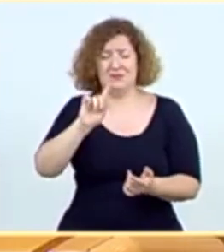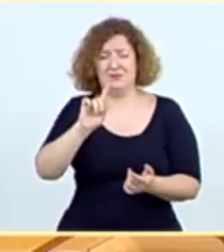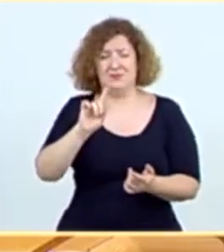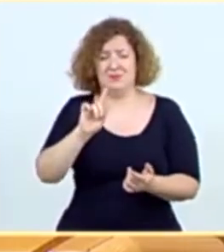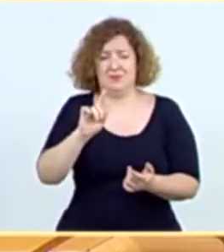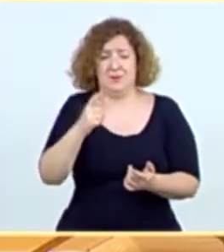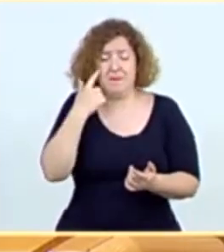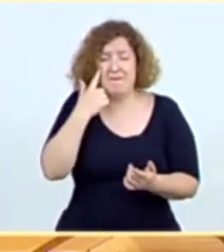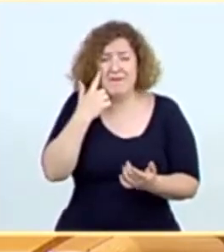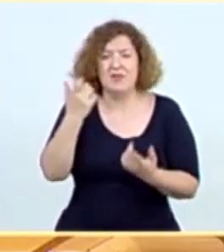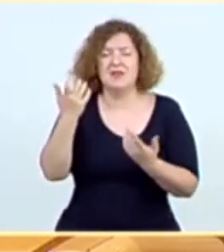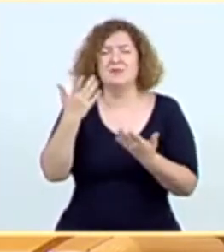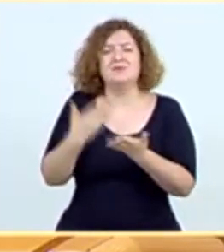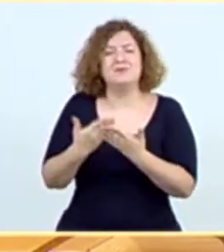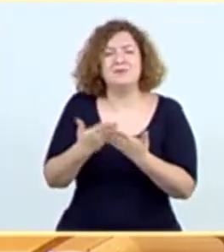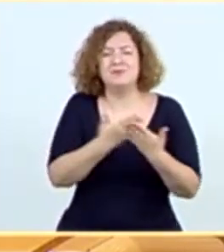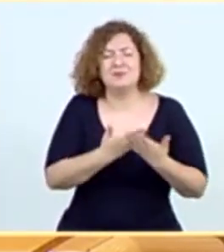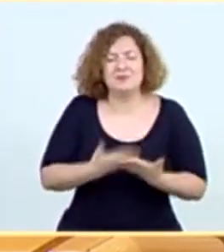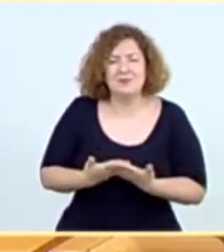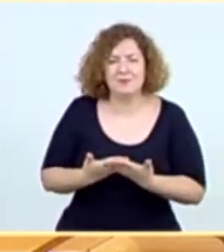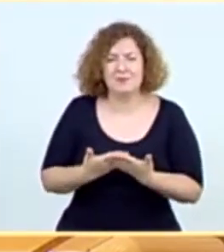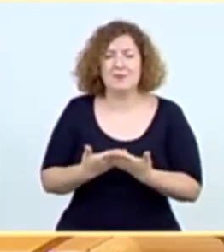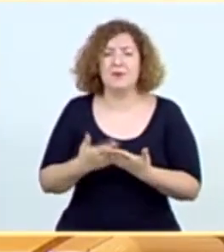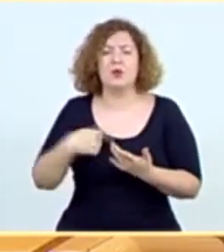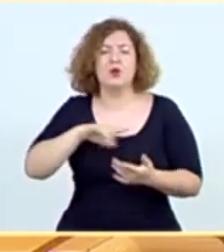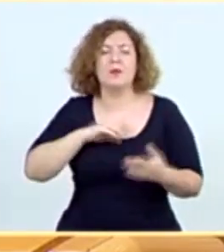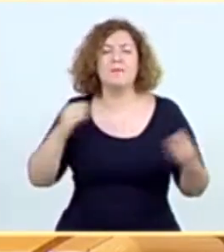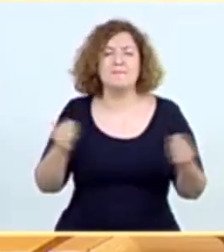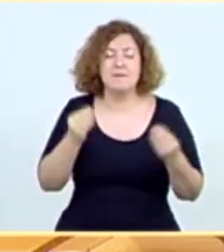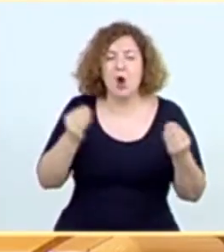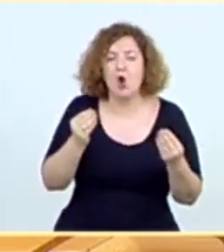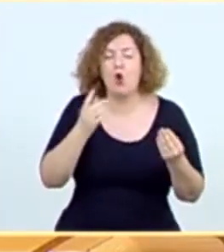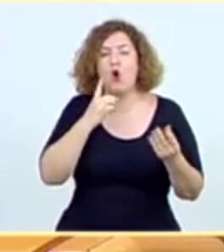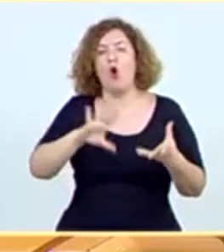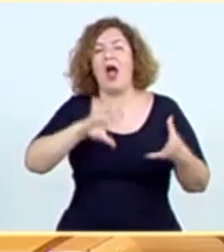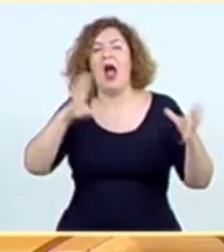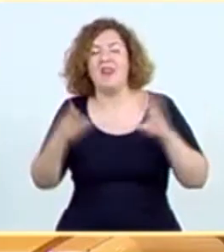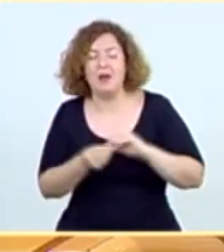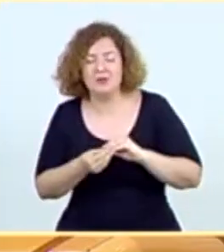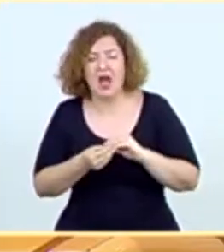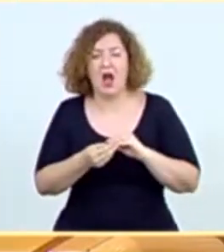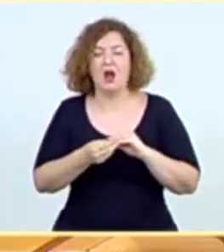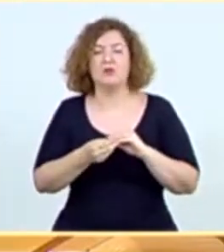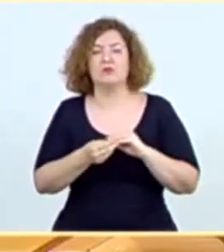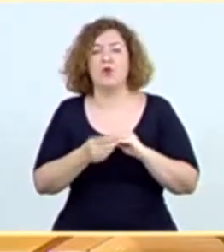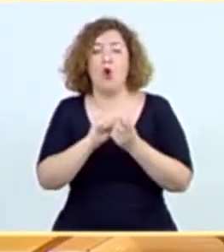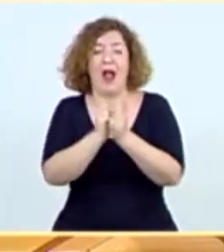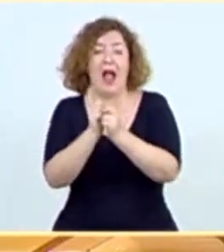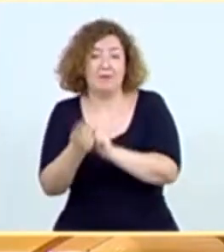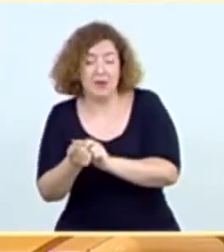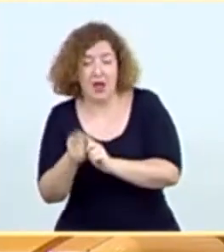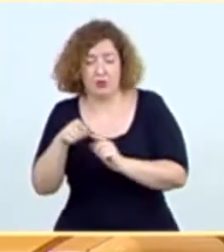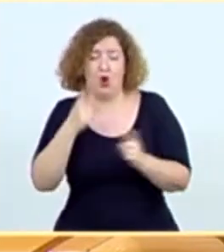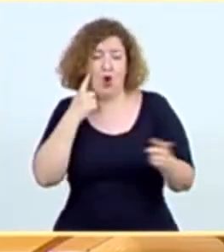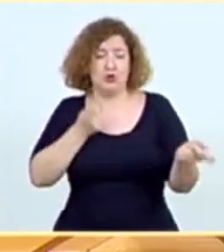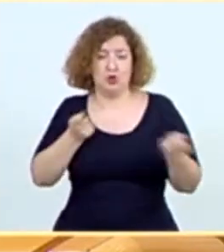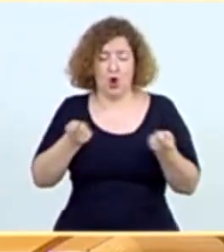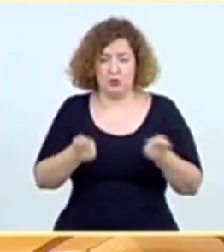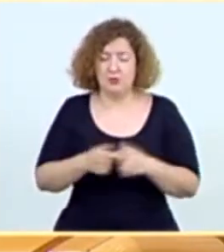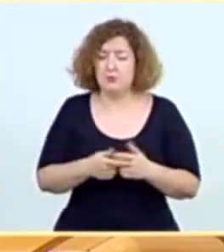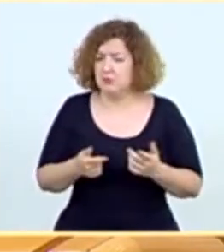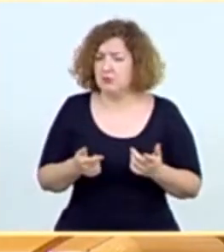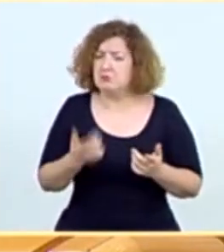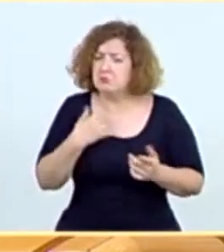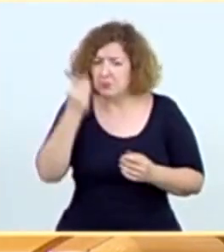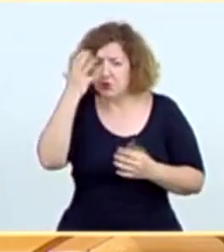experiencia nos irá enseñando si hemos de mejorar, alterar o adaptar estos controles. De momento, yo creo, sinceramente se lo digo, que están funcionando y lo